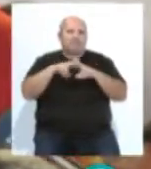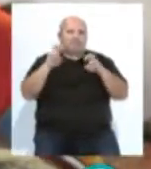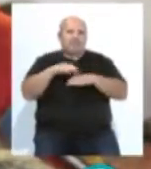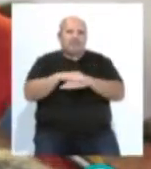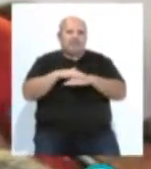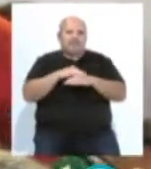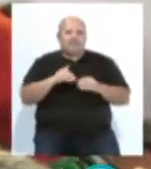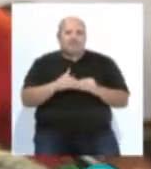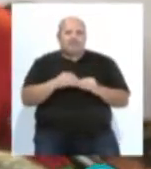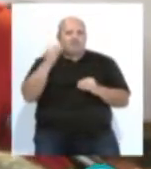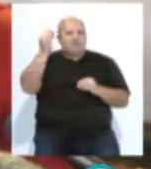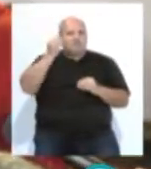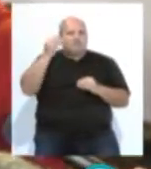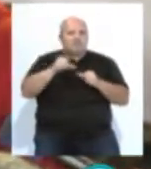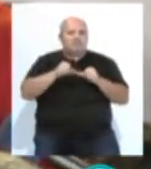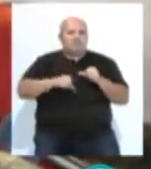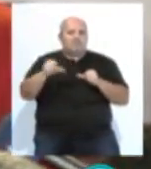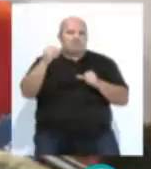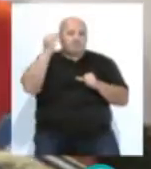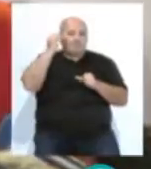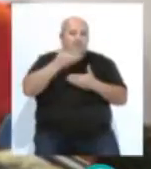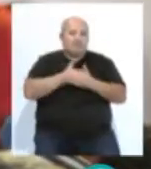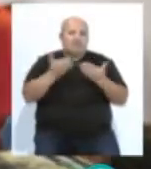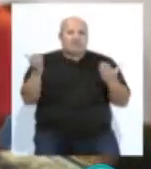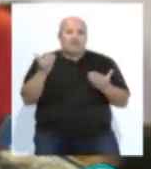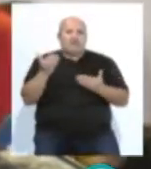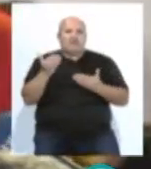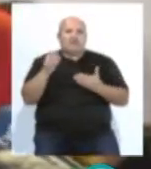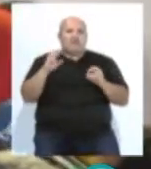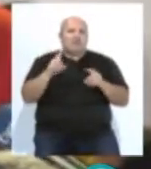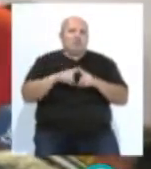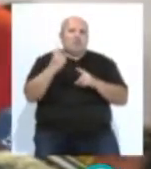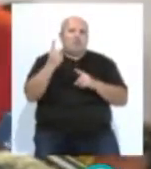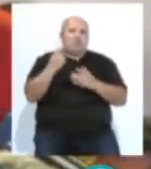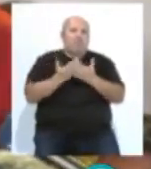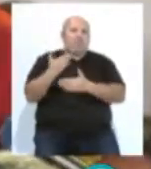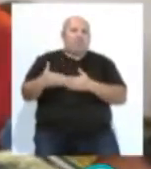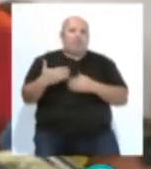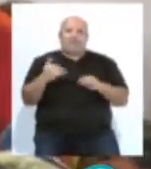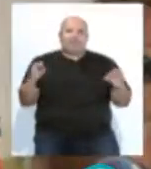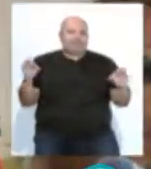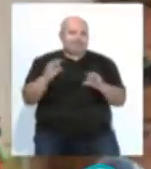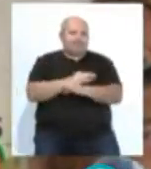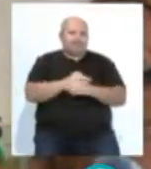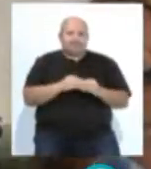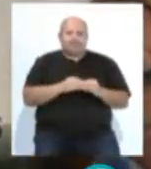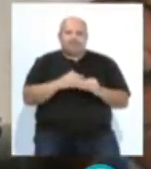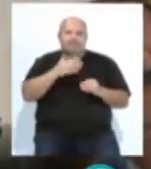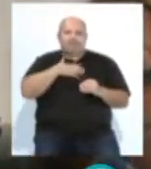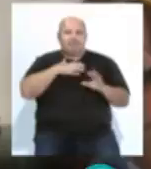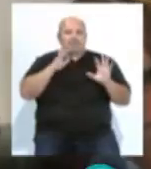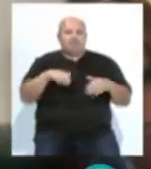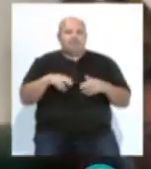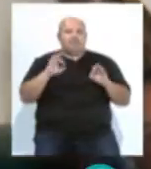pensábamos que iban, pensaban, perdón, que íbamos a ser flor de un día, pero se equivocaron. Y Cádiz